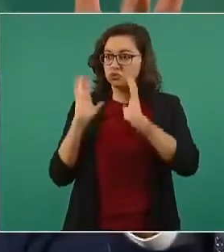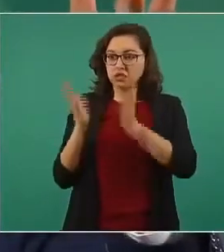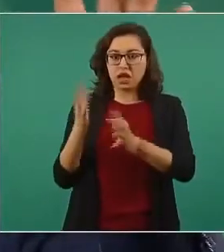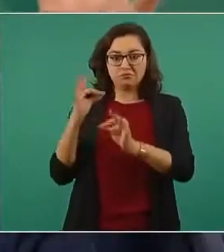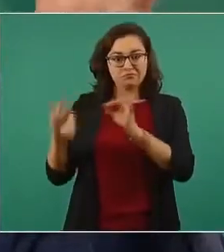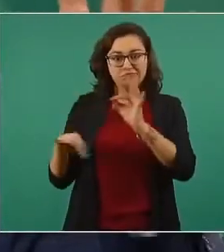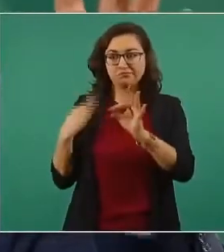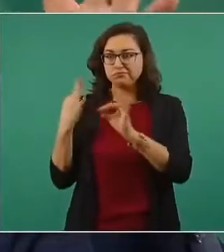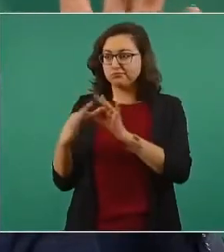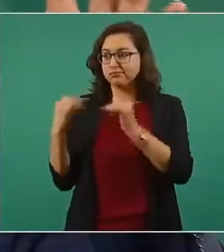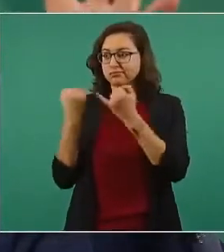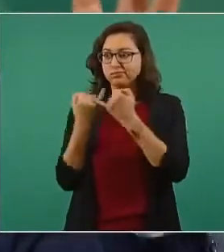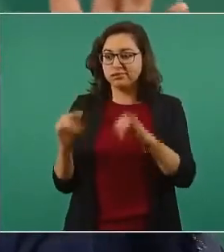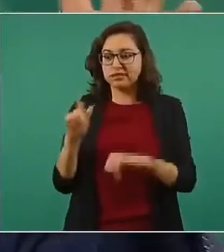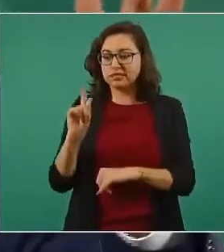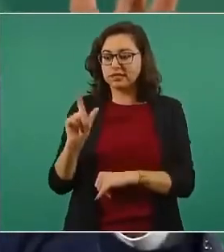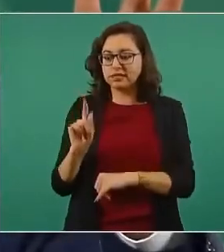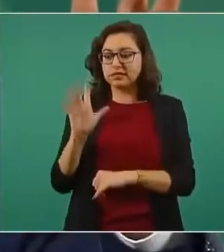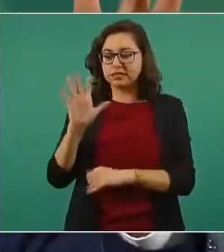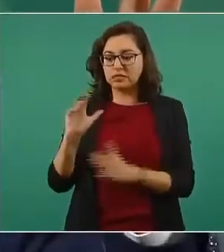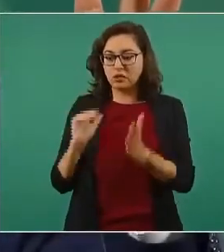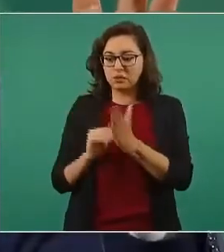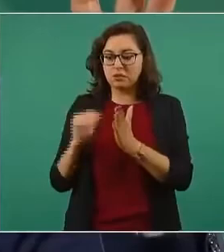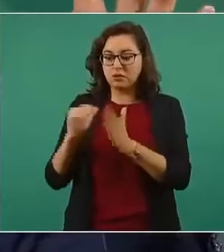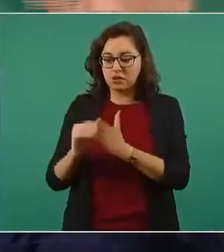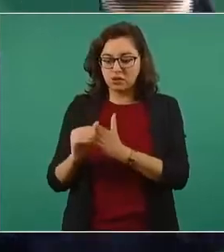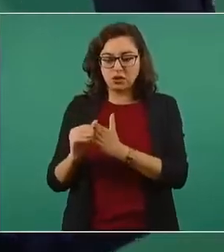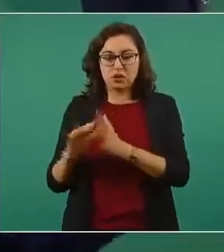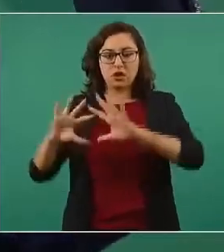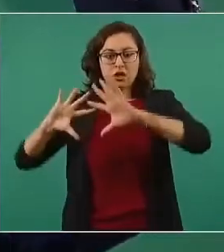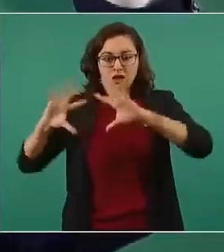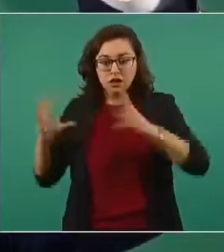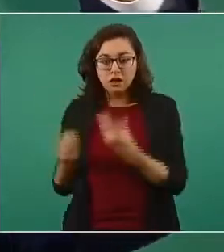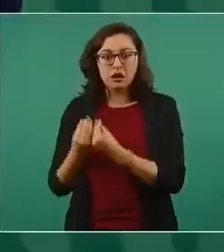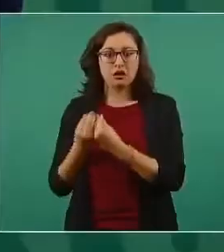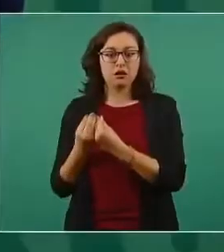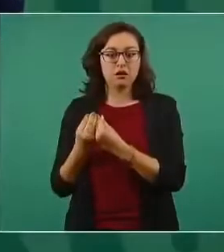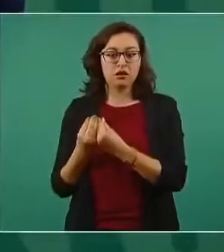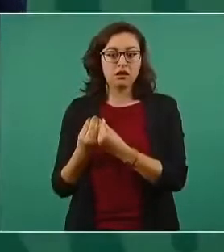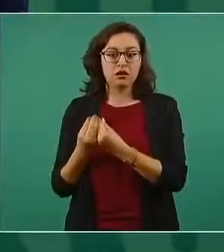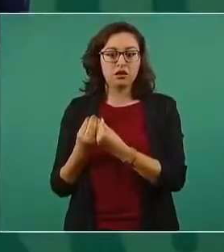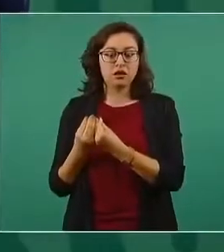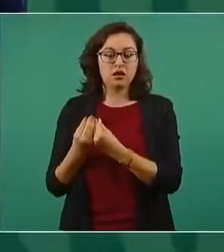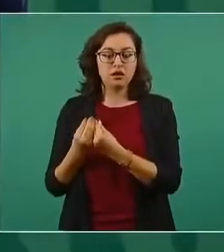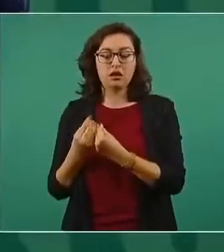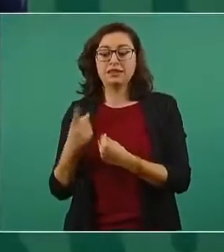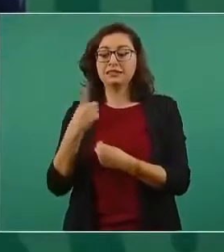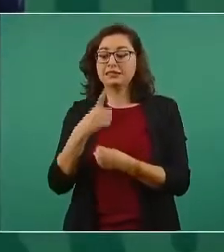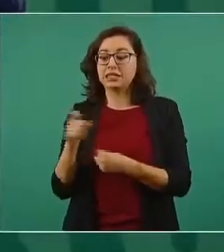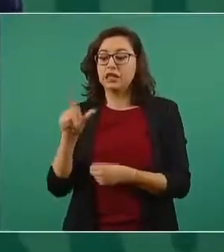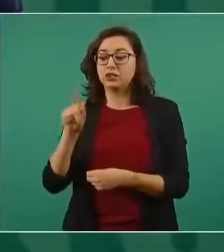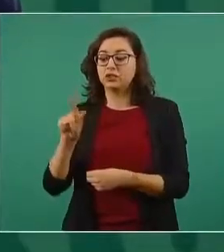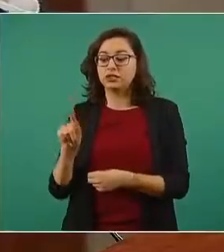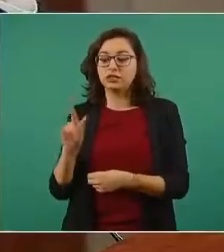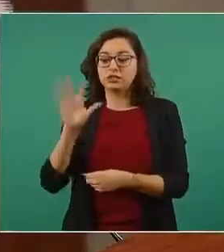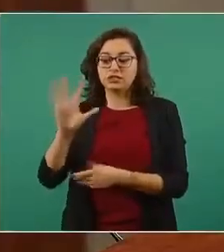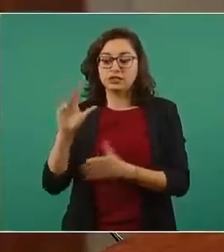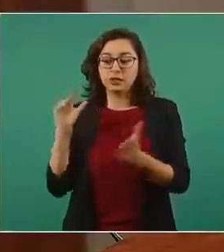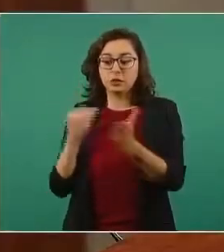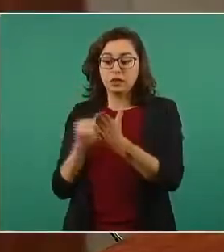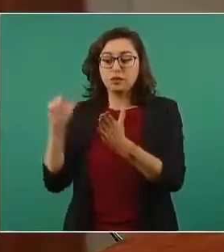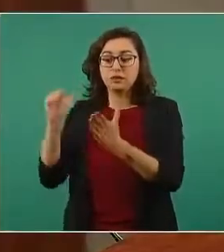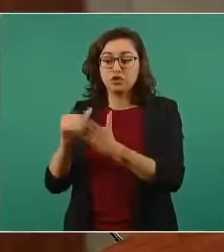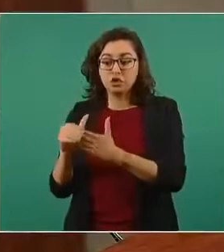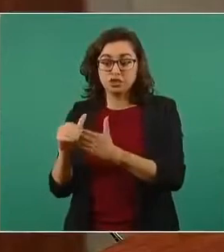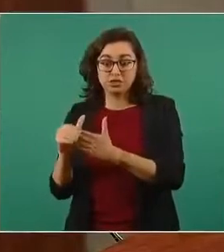con 75 mil millones. Estamos hablando de 175 mil millones